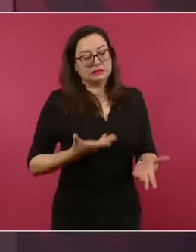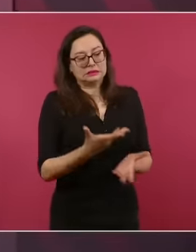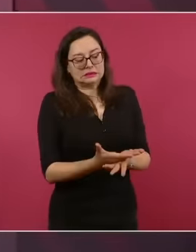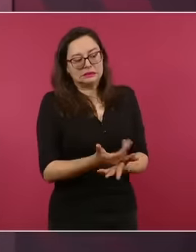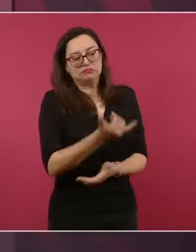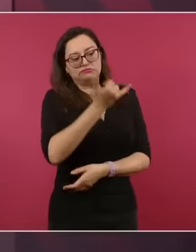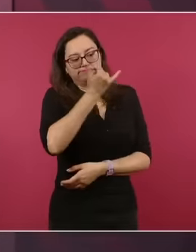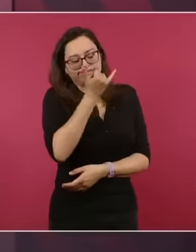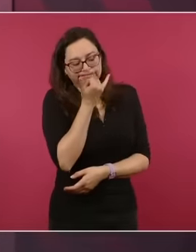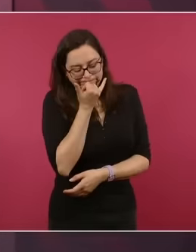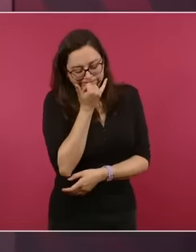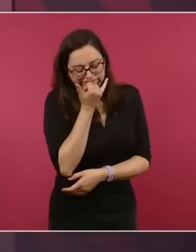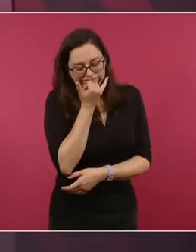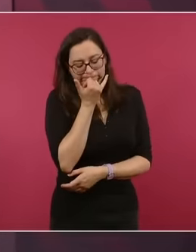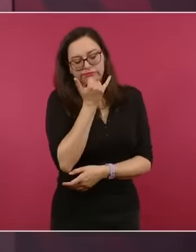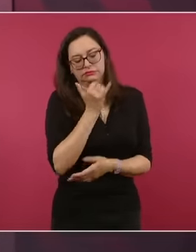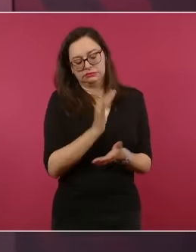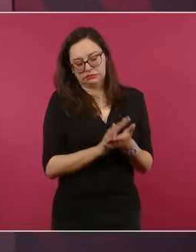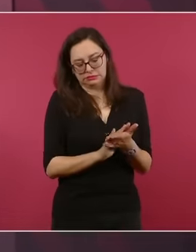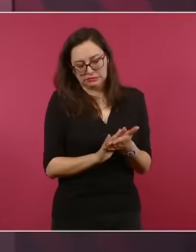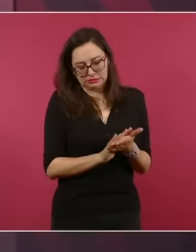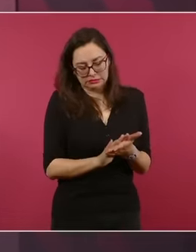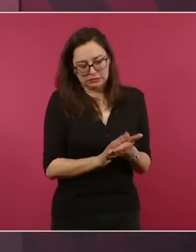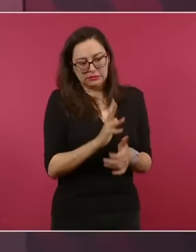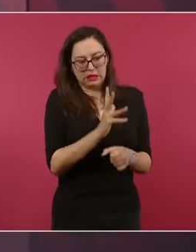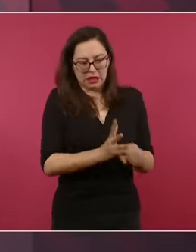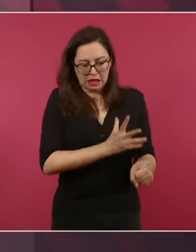y los daños.